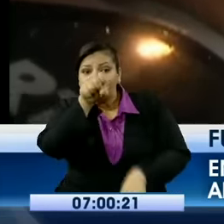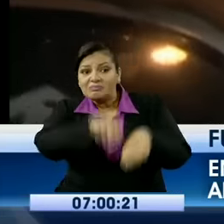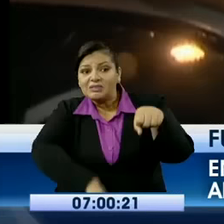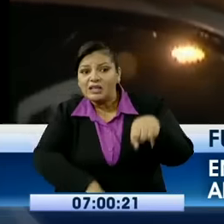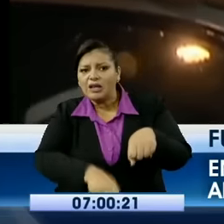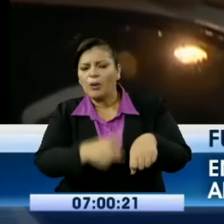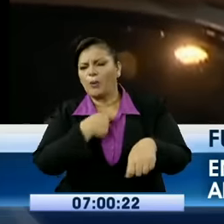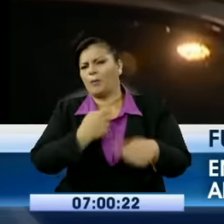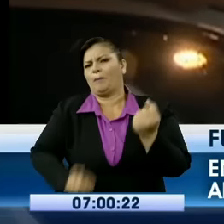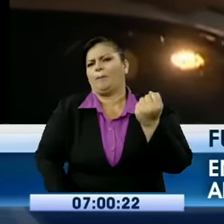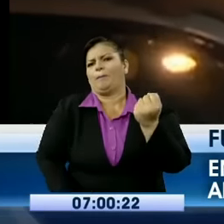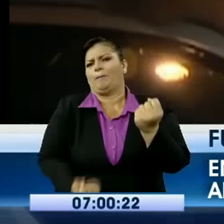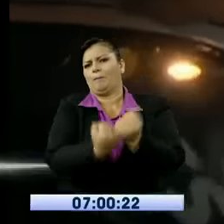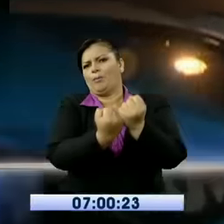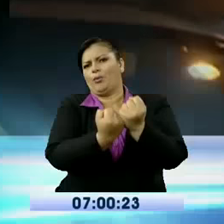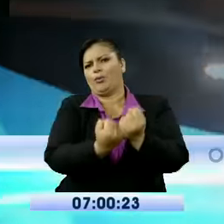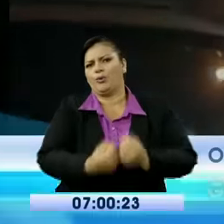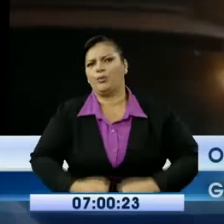¡Voy, voy, voy!